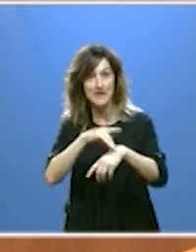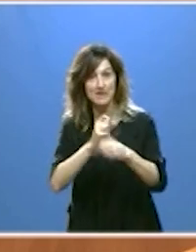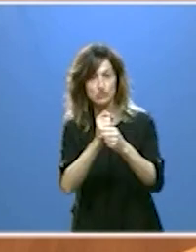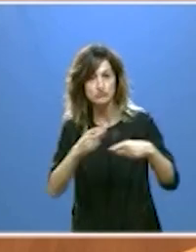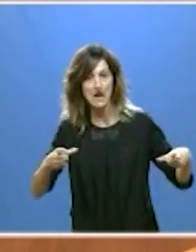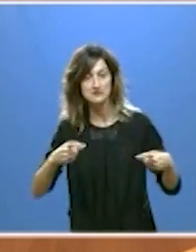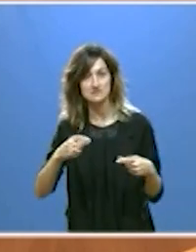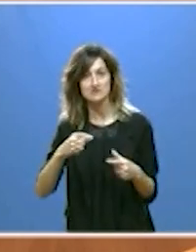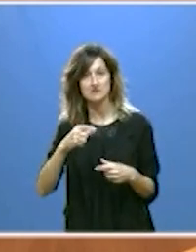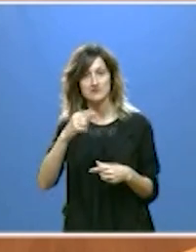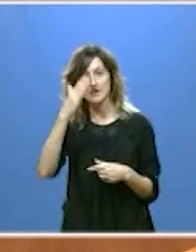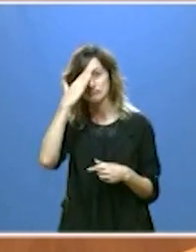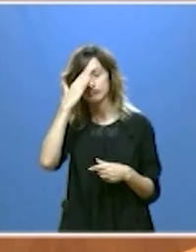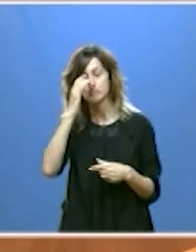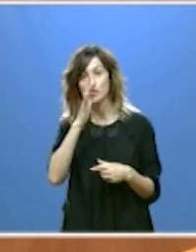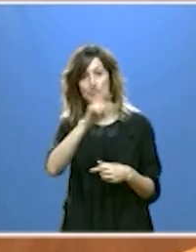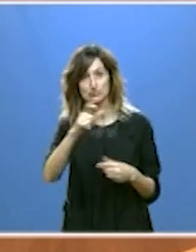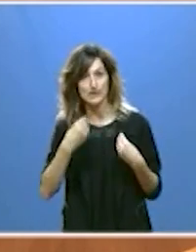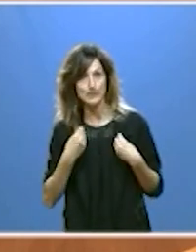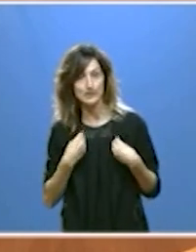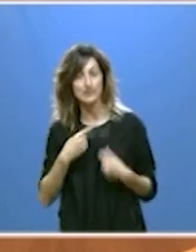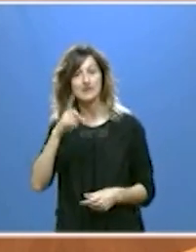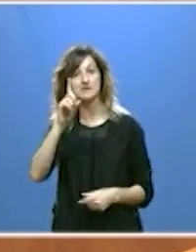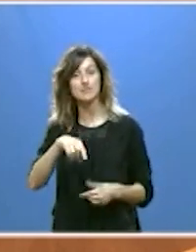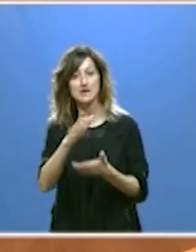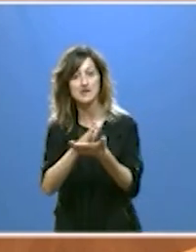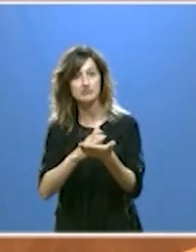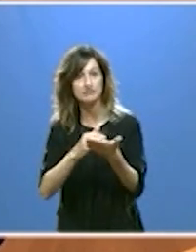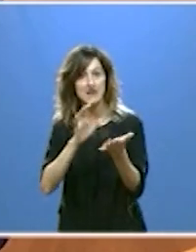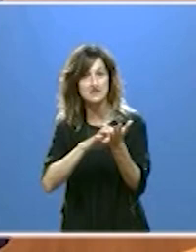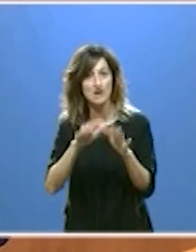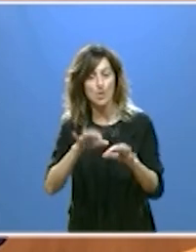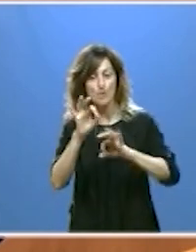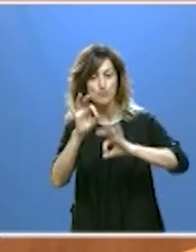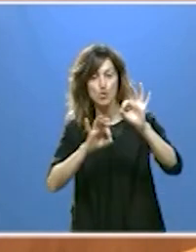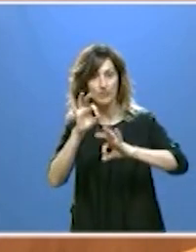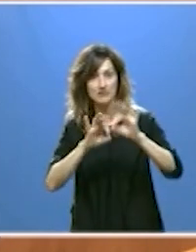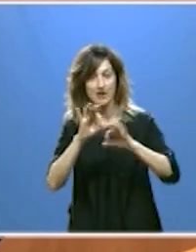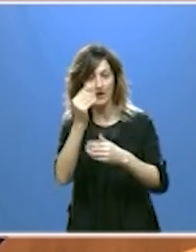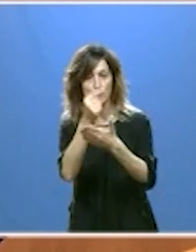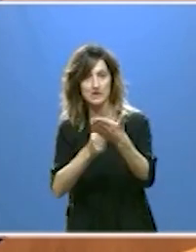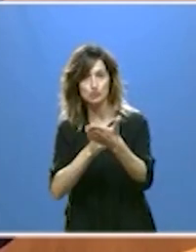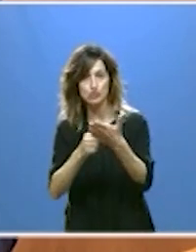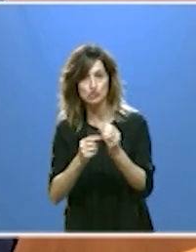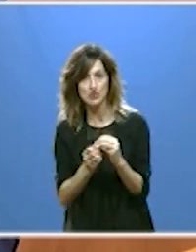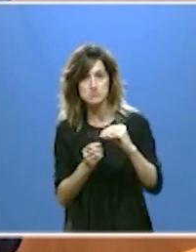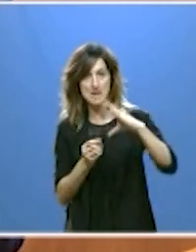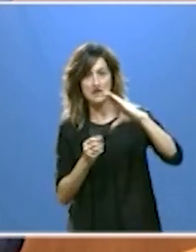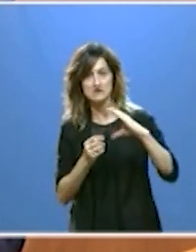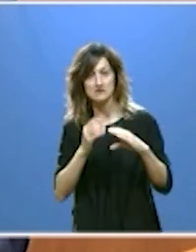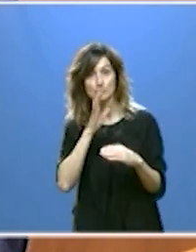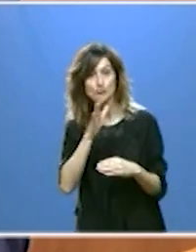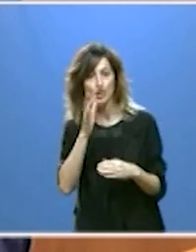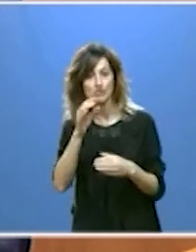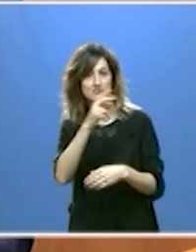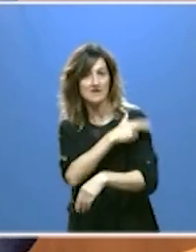de atención primaria por habitante, somos también la comunidad autónoma que más porcentaje presupuestario destina a la